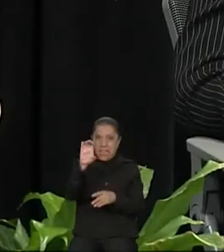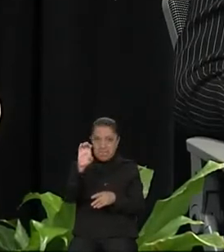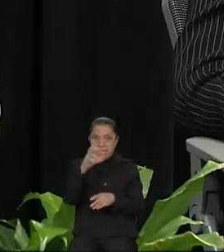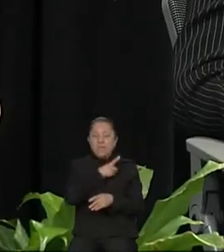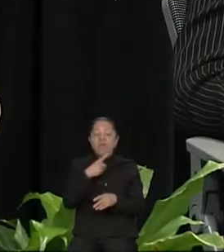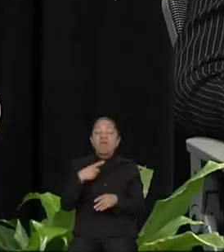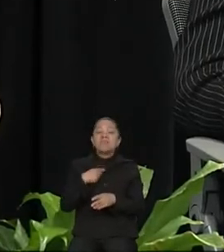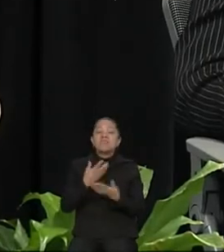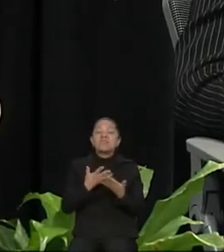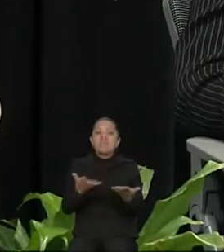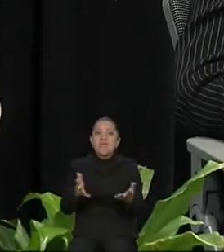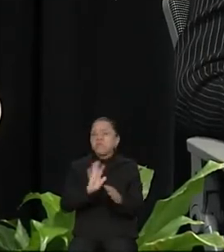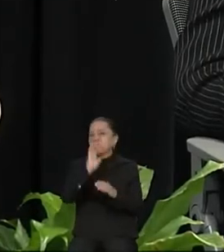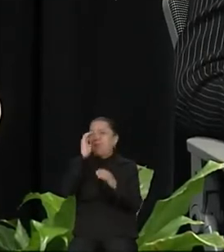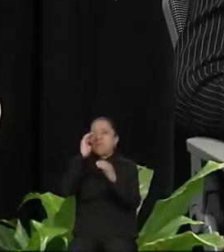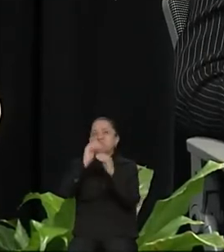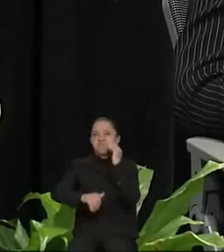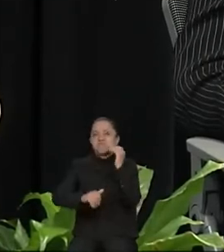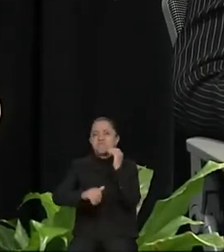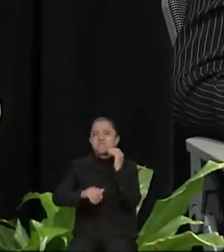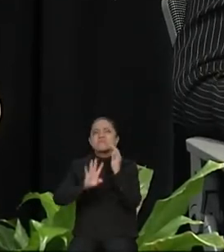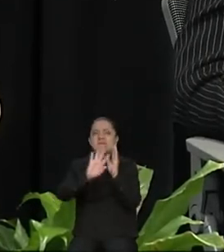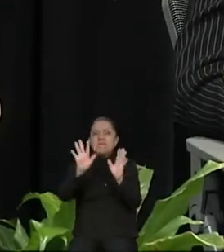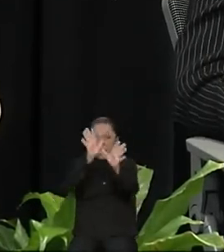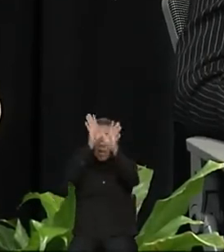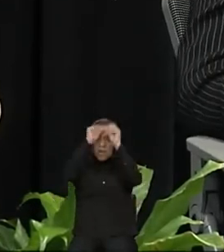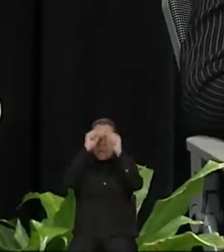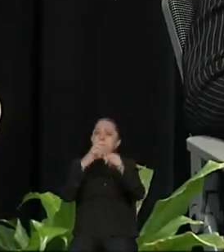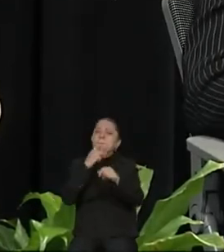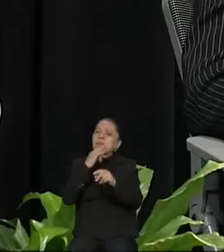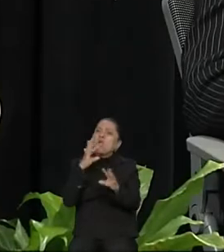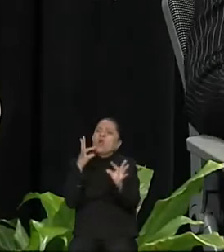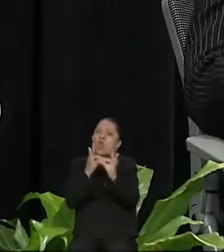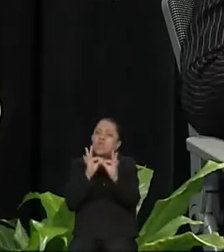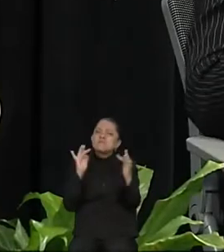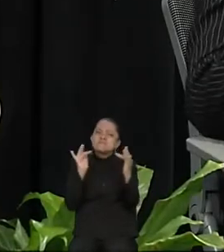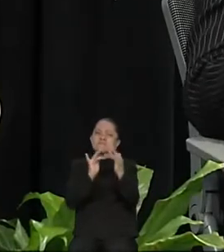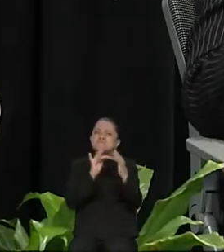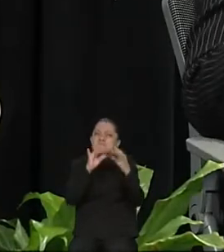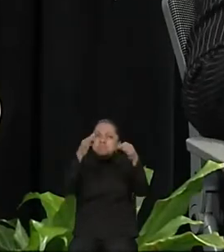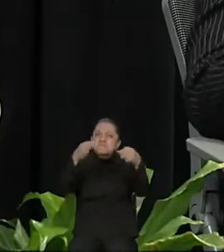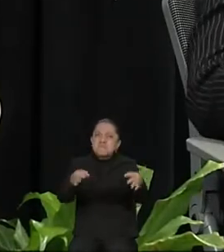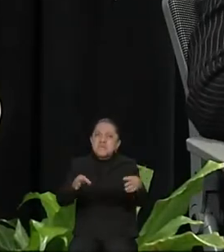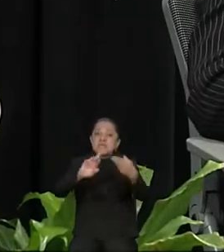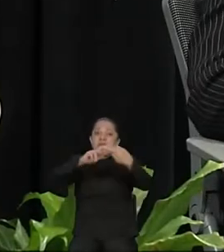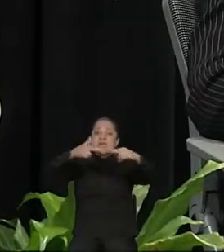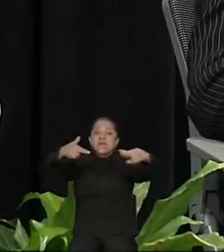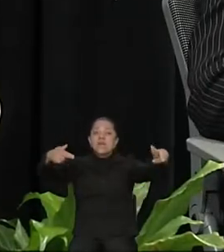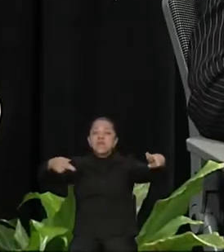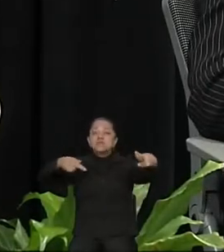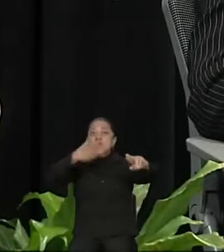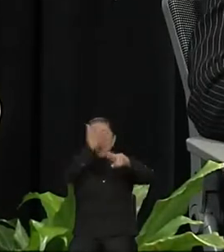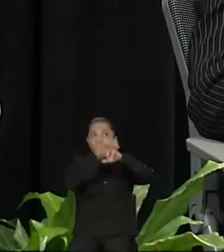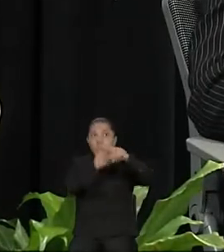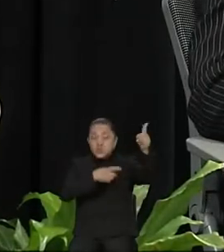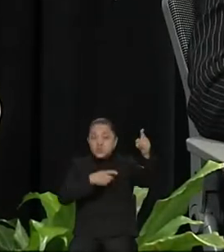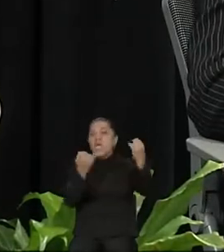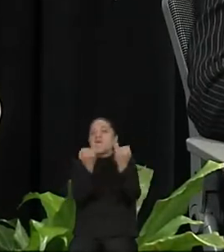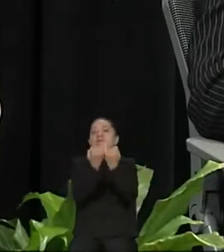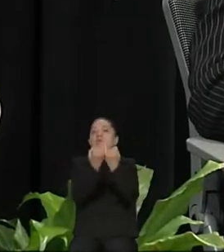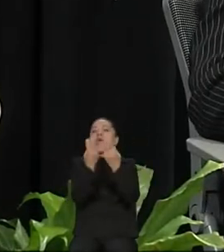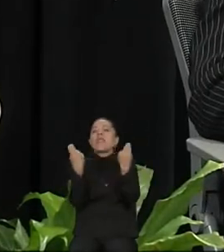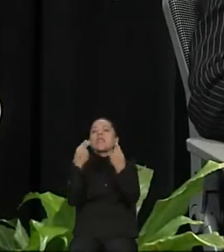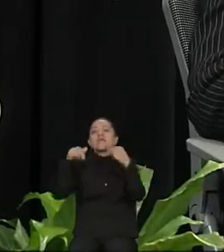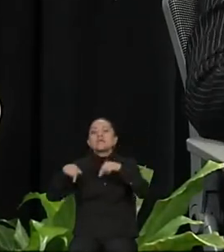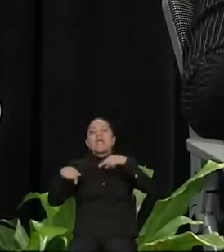concluir en los mejores términos, porque nuestra relación con Estados Unidos es de dependencia recíproca. Ante ello, mi